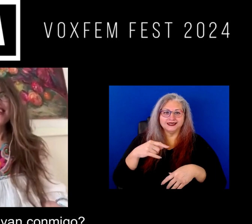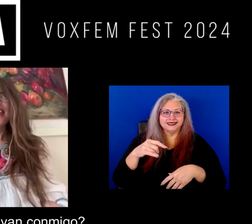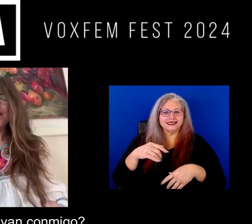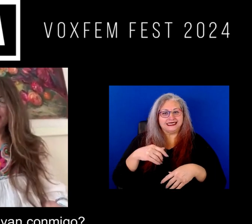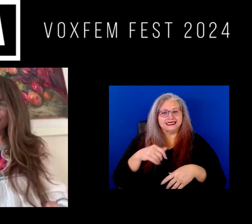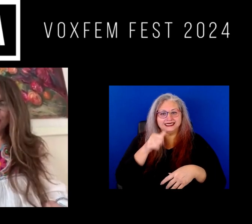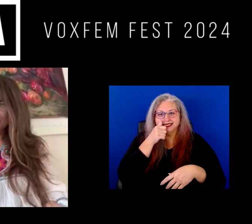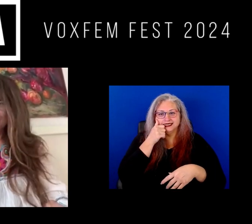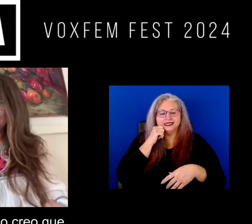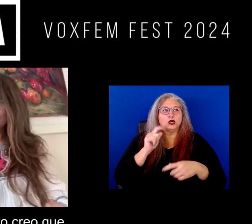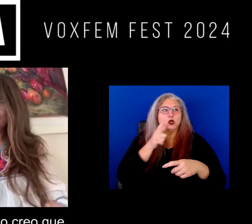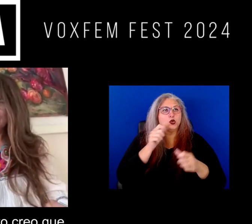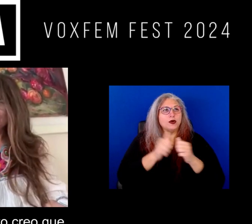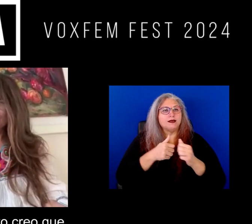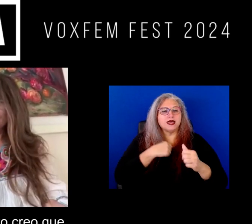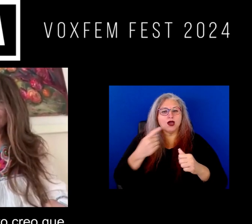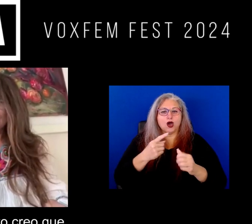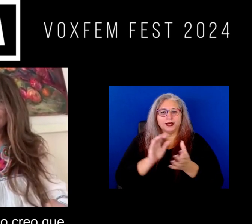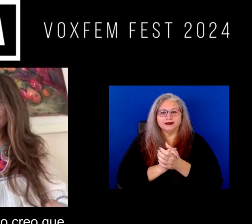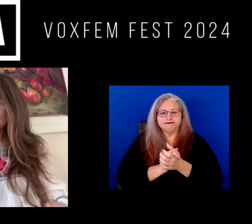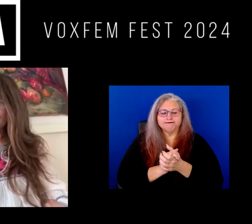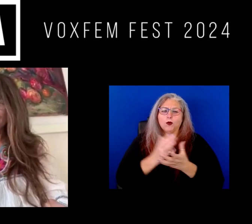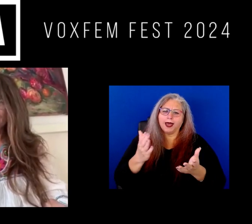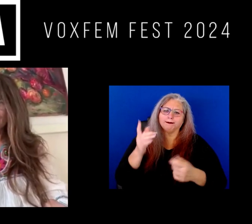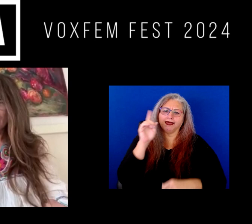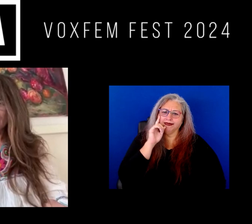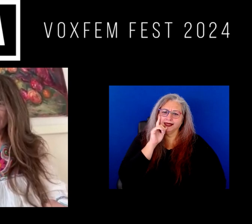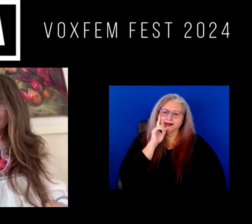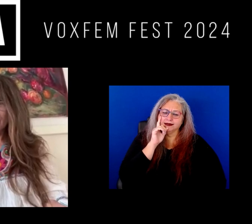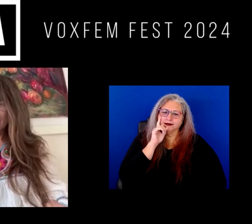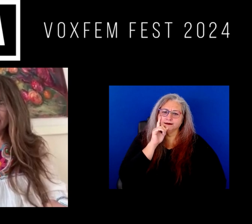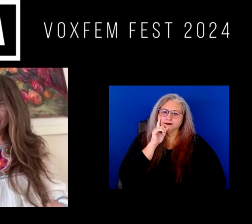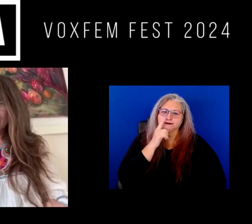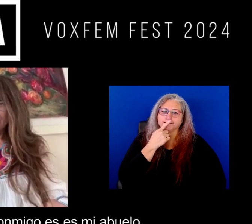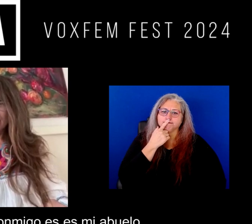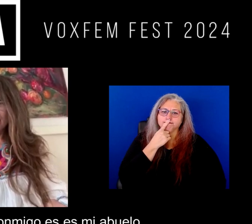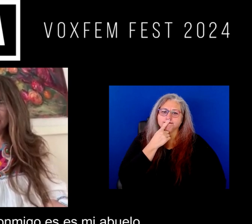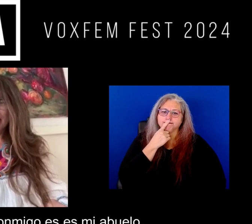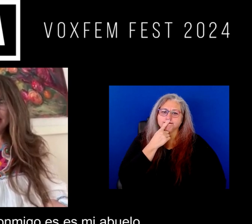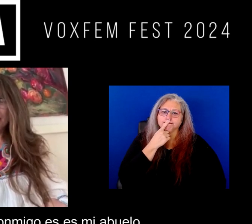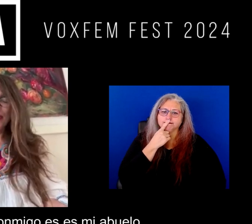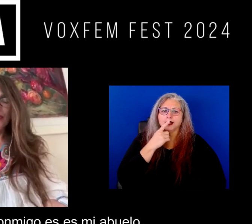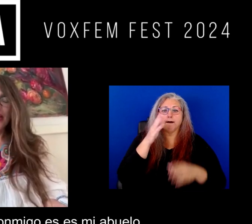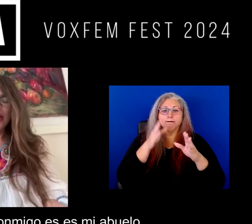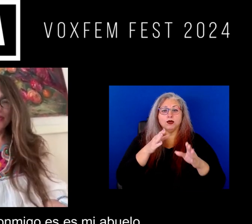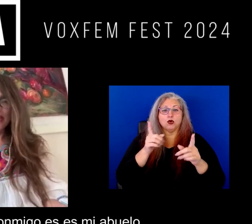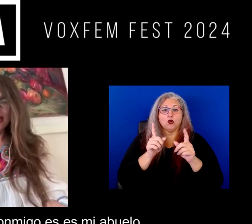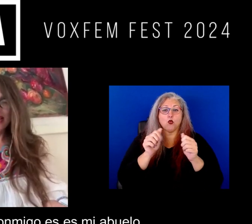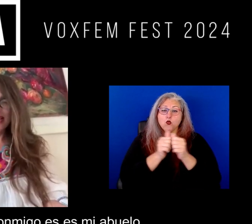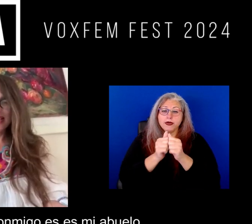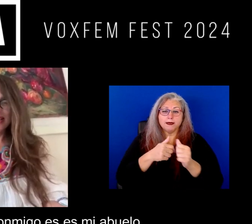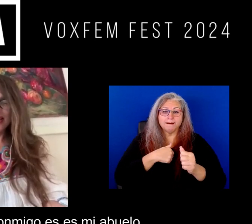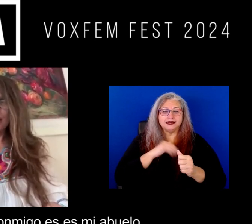¿Quiénes van conmigo? Pues yo creo que quien va siempre conmigo